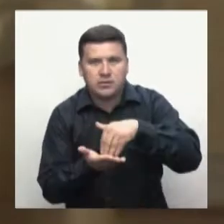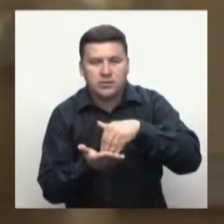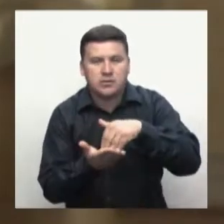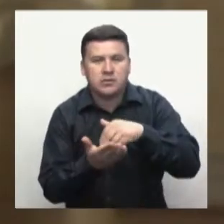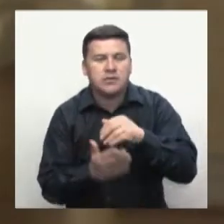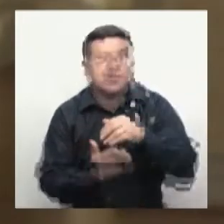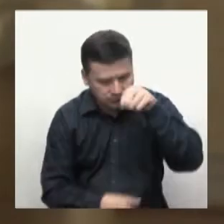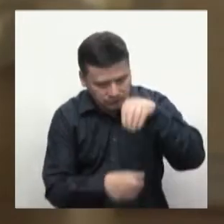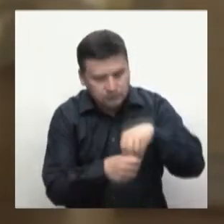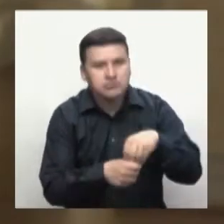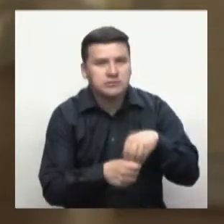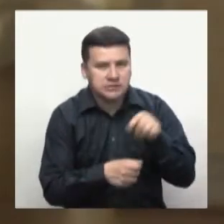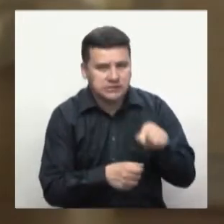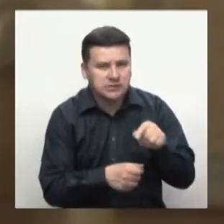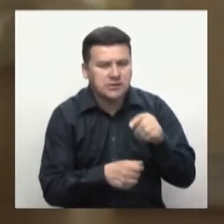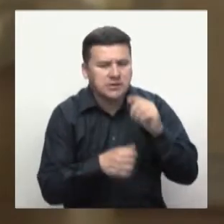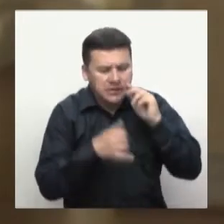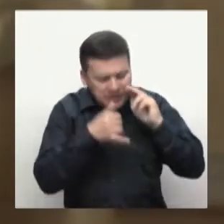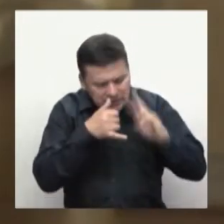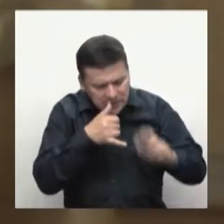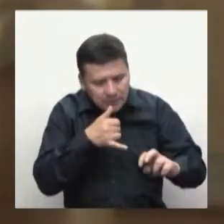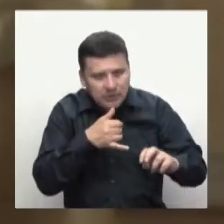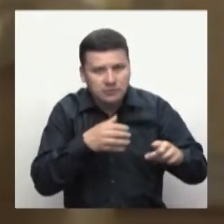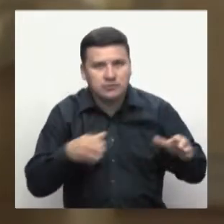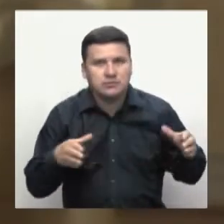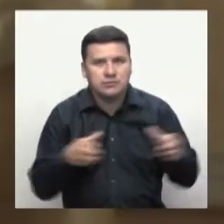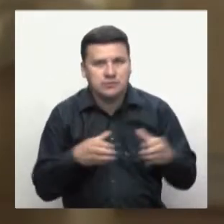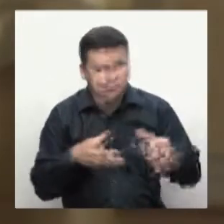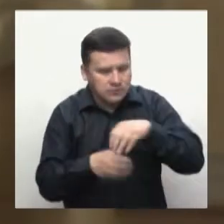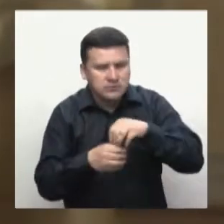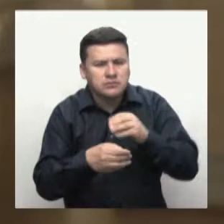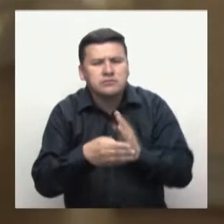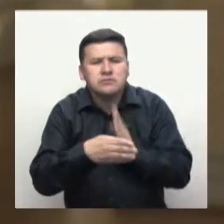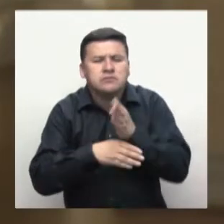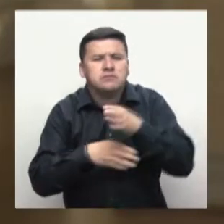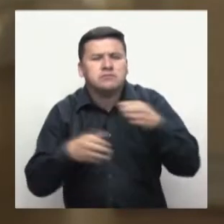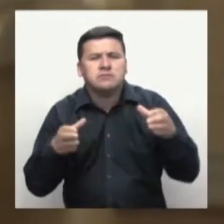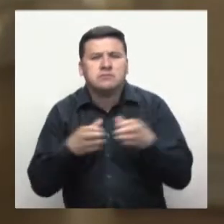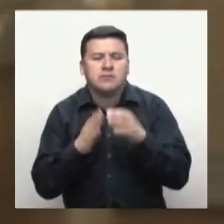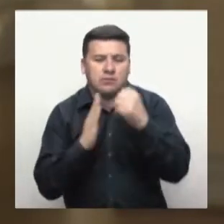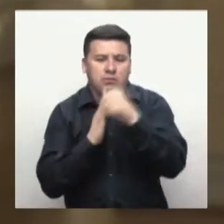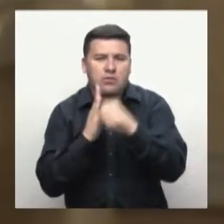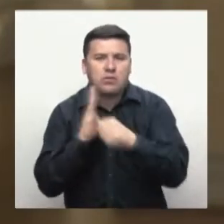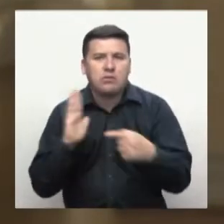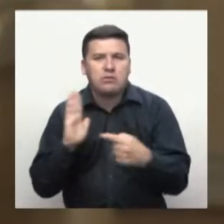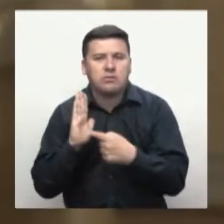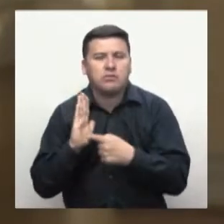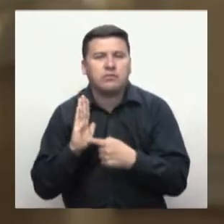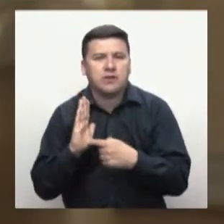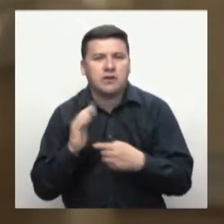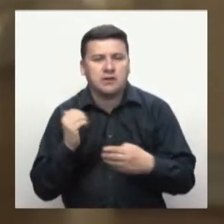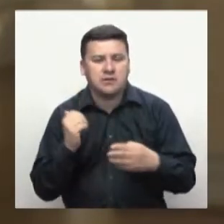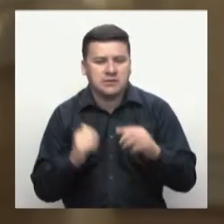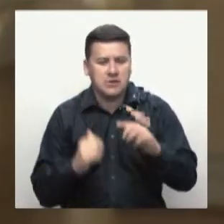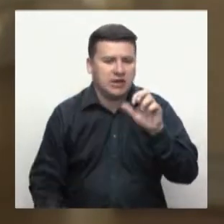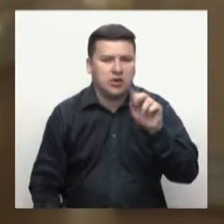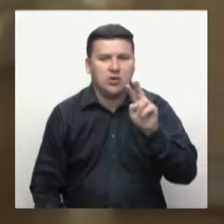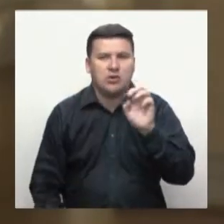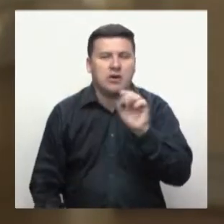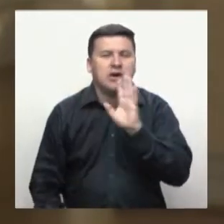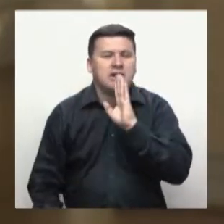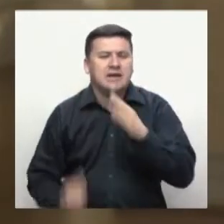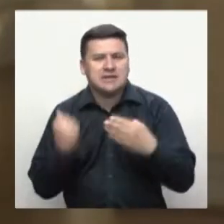fortalecer el programa de bilingüismo, así como la investigación científica y aplicada a través